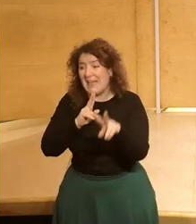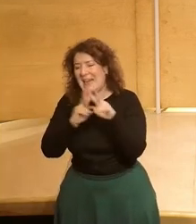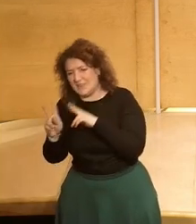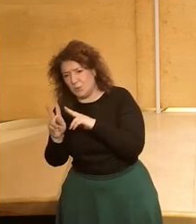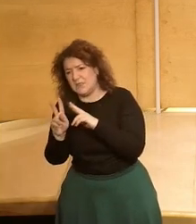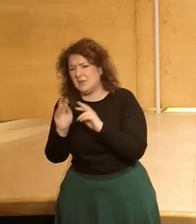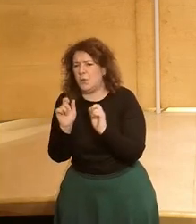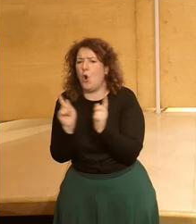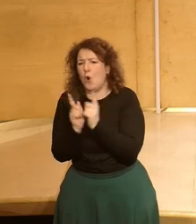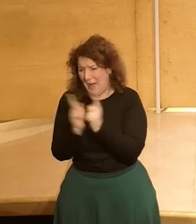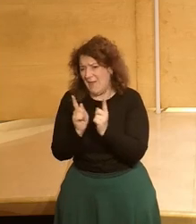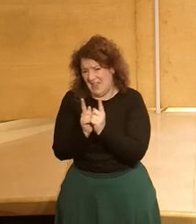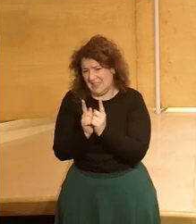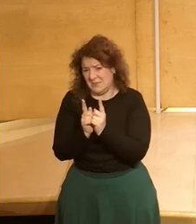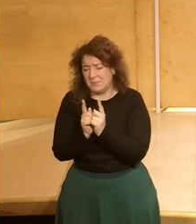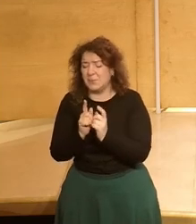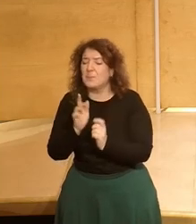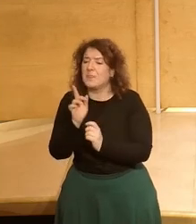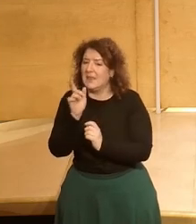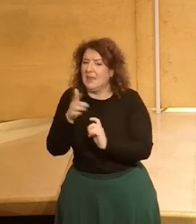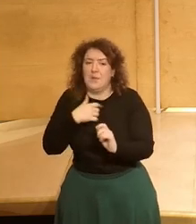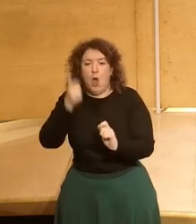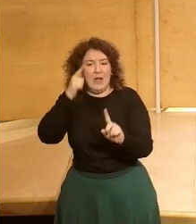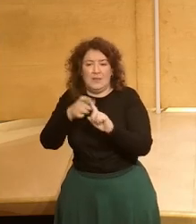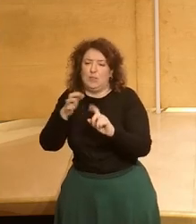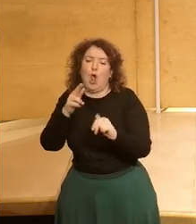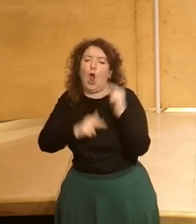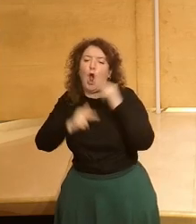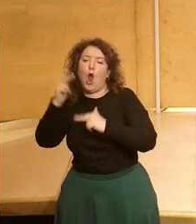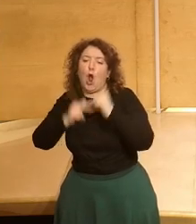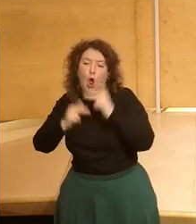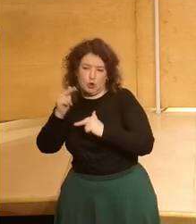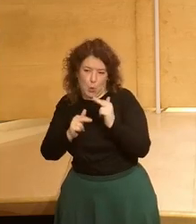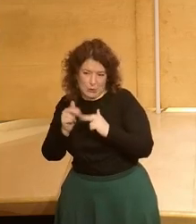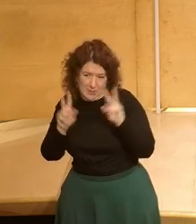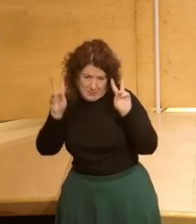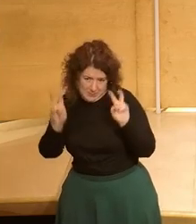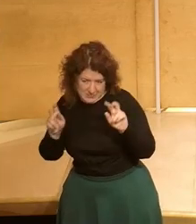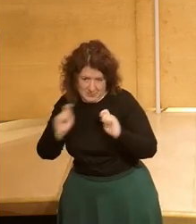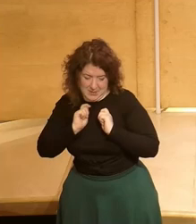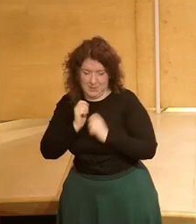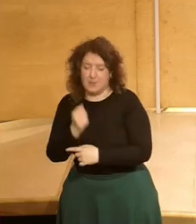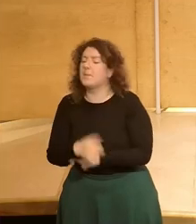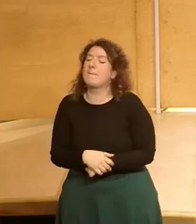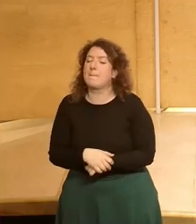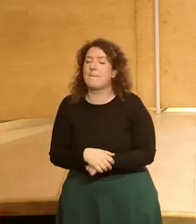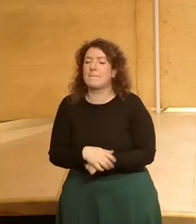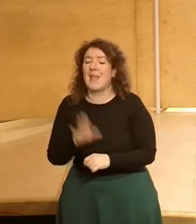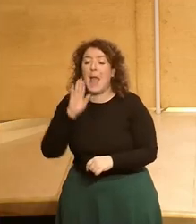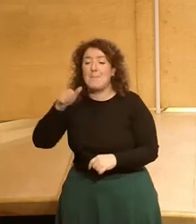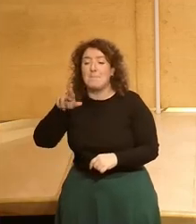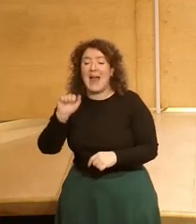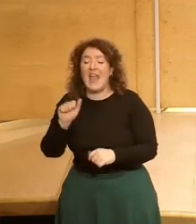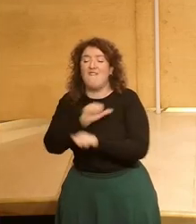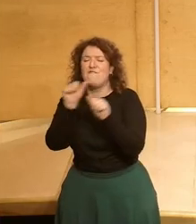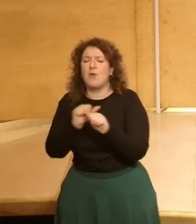sean concisas y breves y sobre todo constructivas. Como ha comentado María, hay tres maneras de participar.